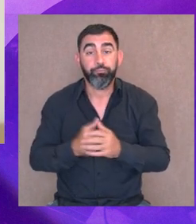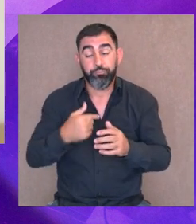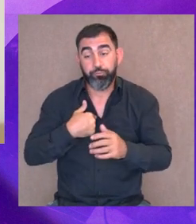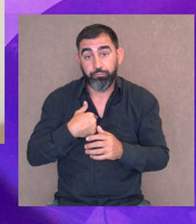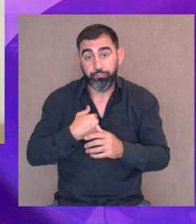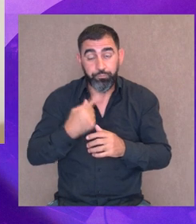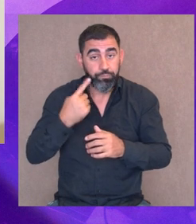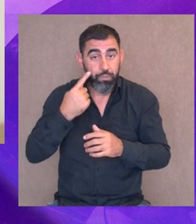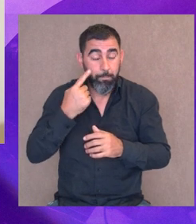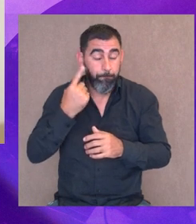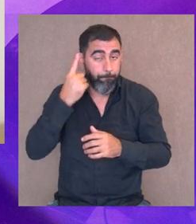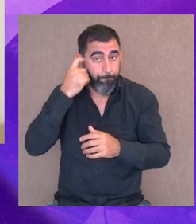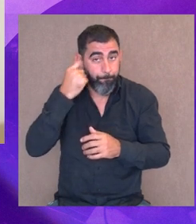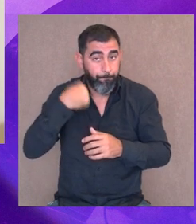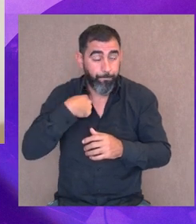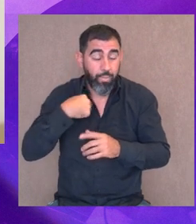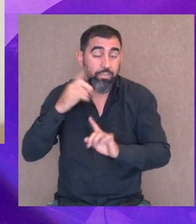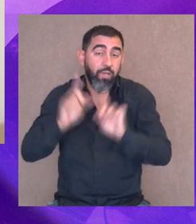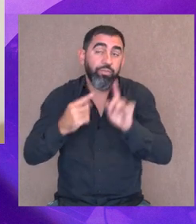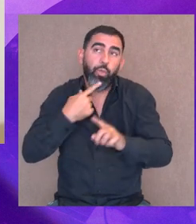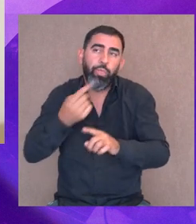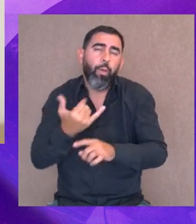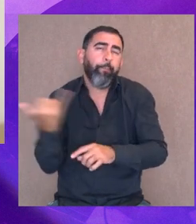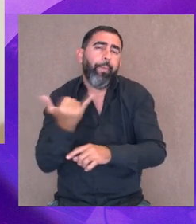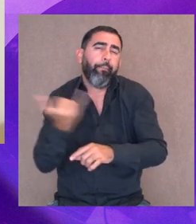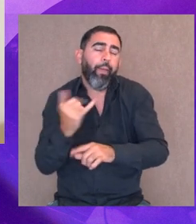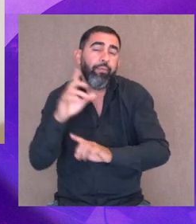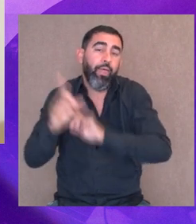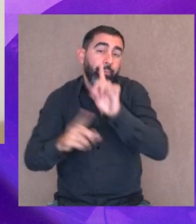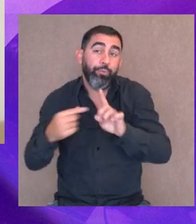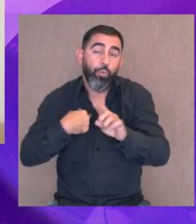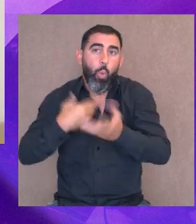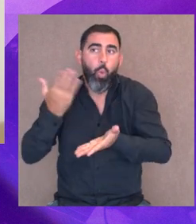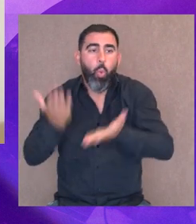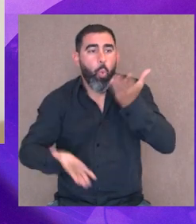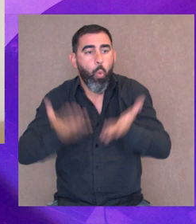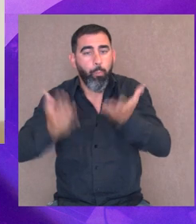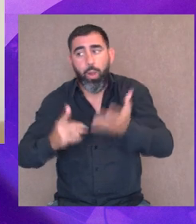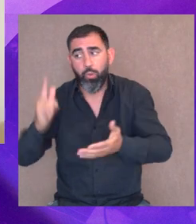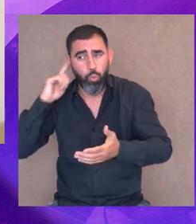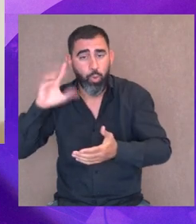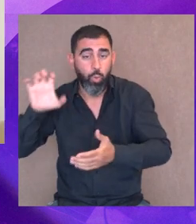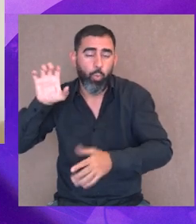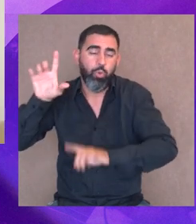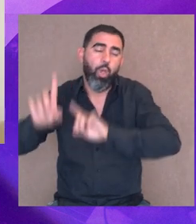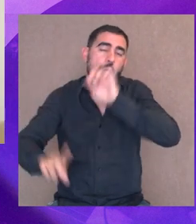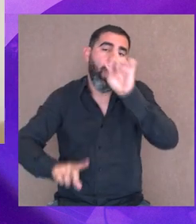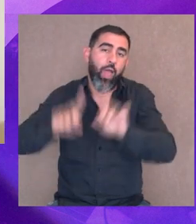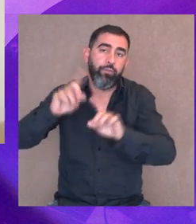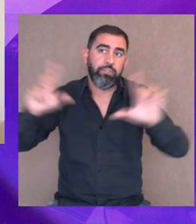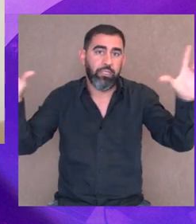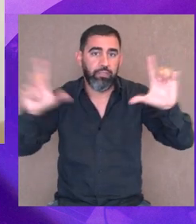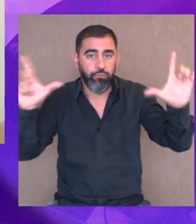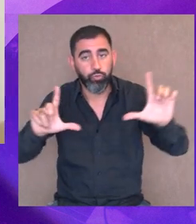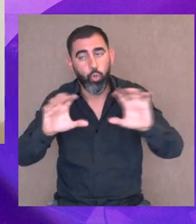en mi caso, en lo que yo viví, minimiza muchísimo, porque si yo lo comparo con lo que escuchamos de repente